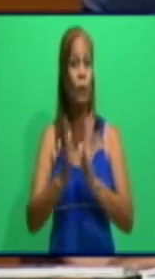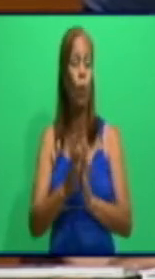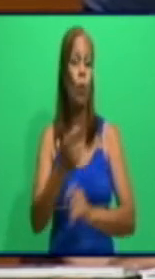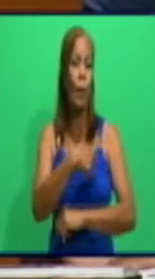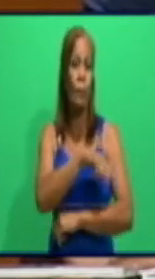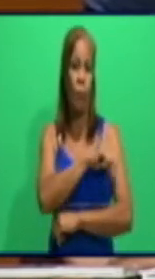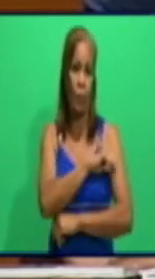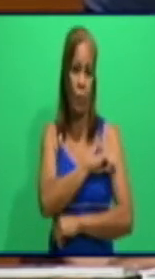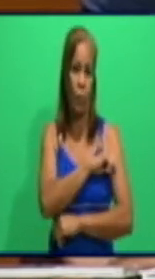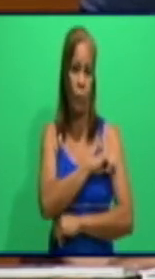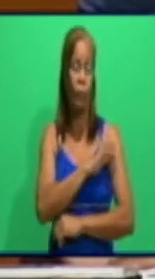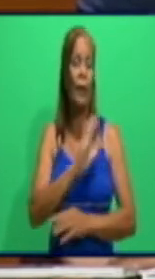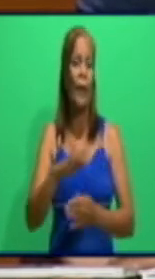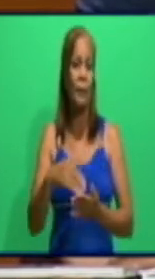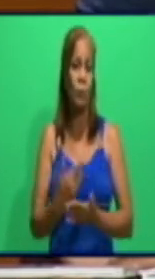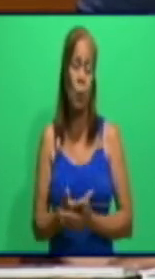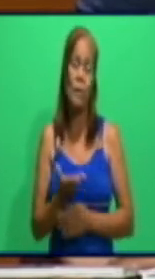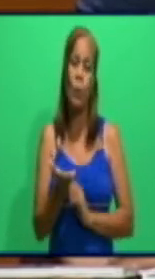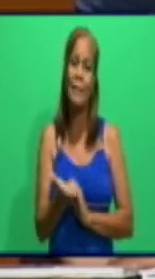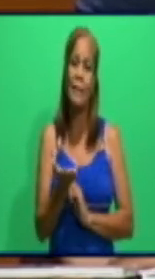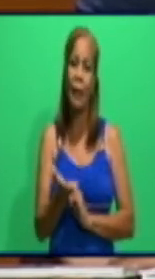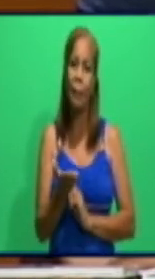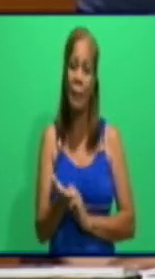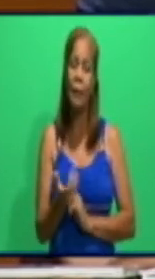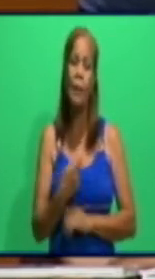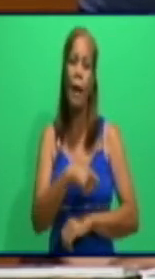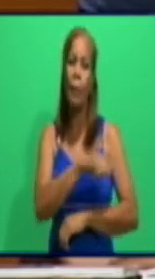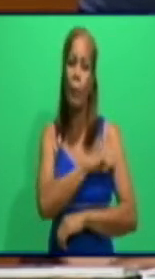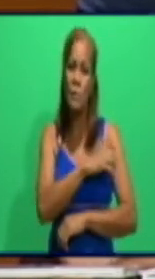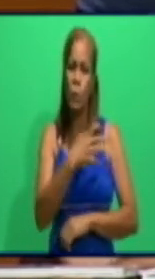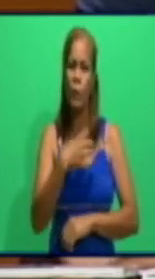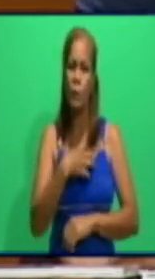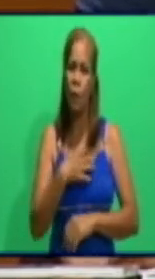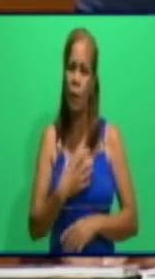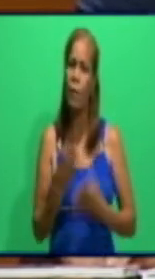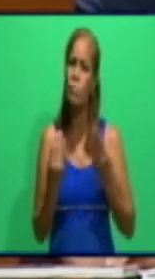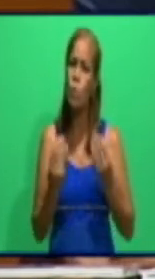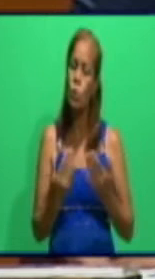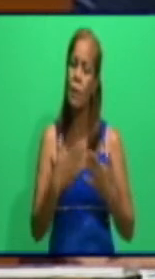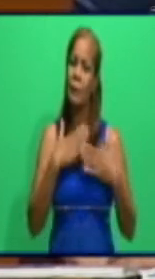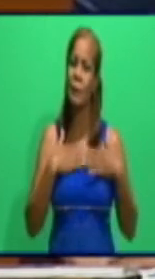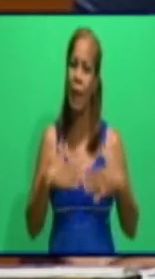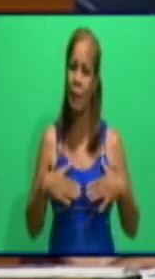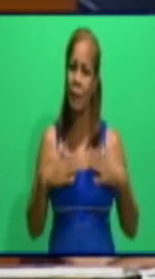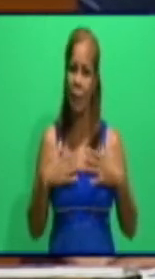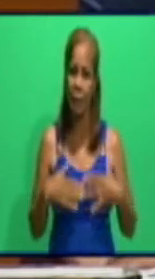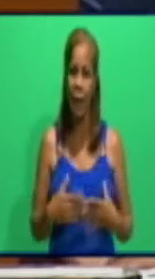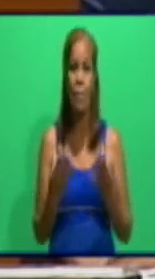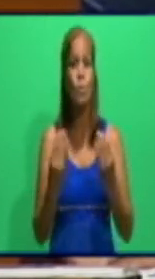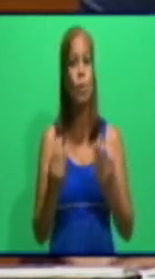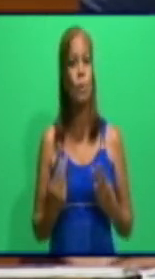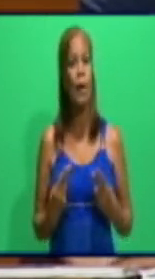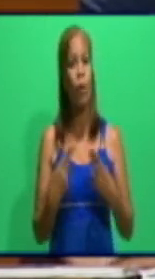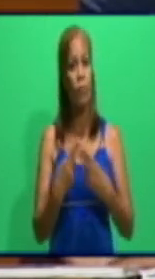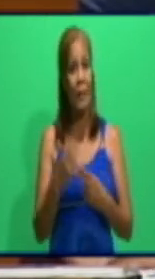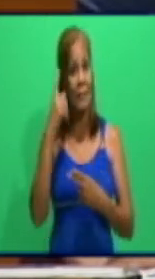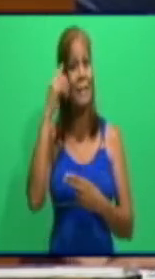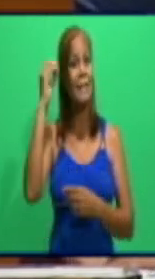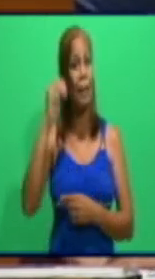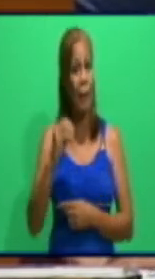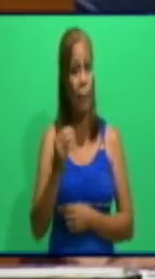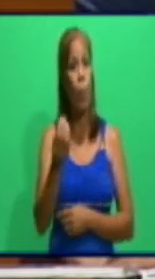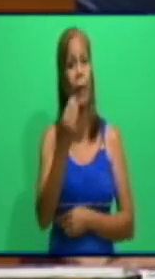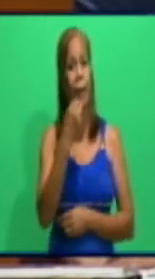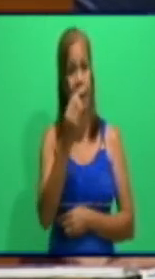Entonces, lo que se le pide a la población es que tengan tranquilidad, que tengan confianza. Sabemos que la alimentación, bueno,